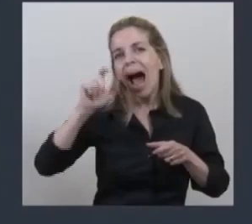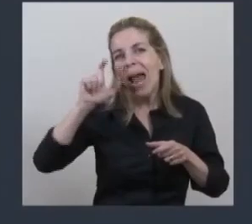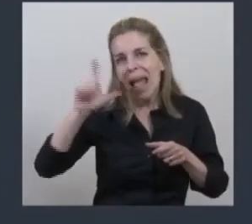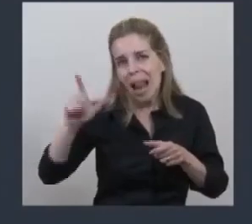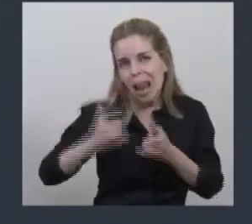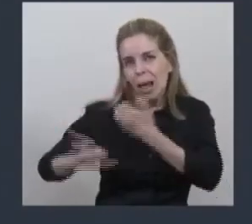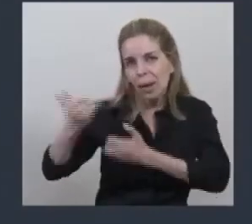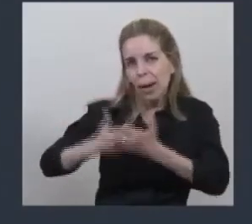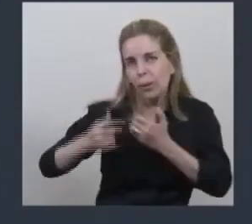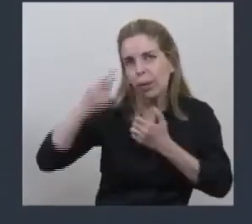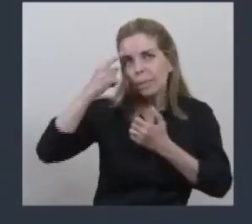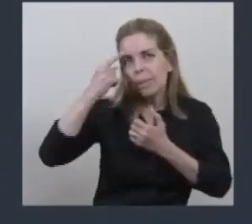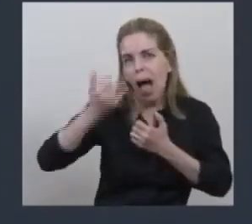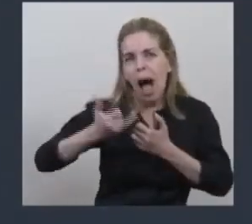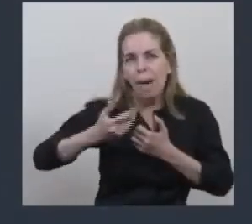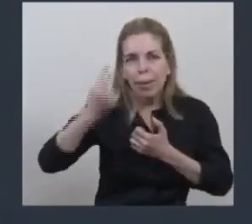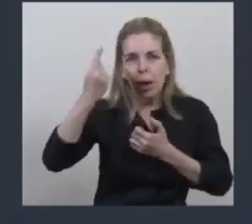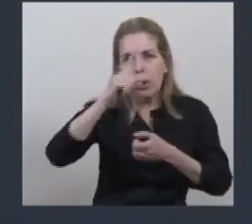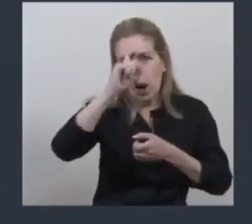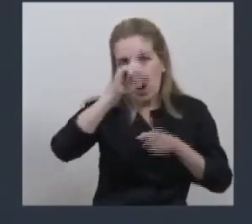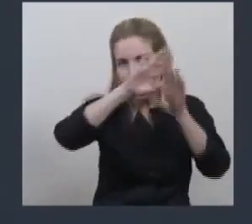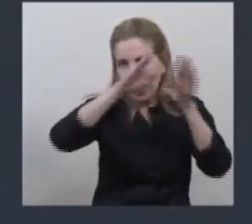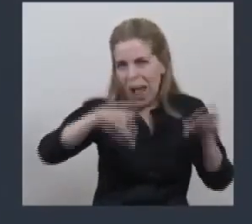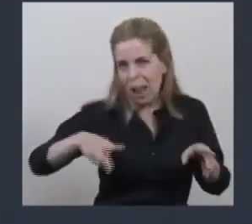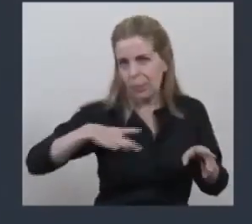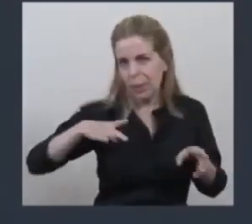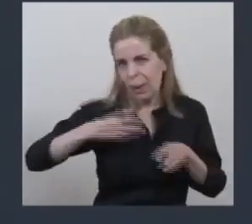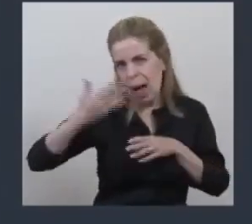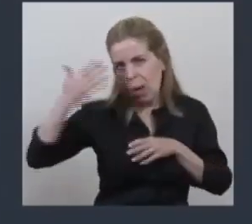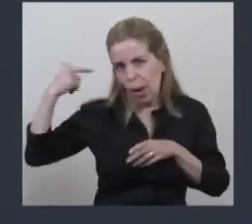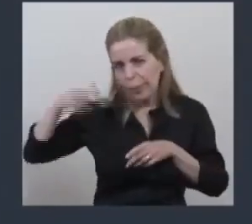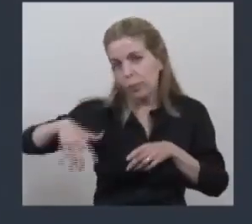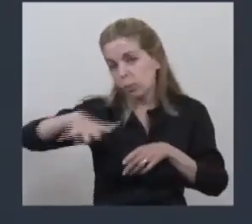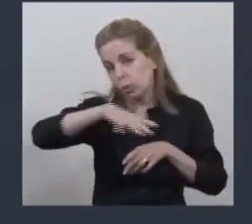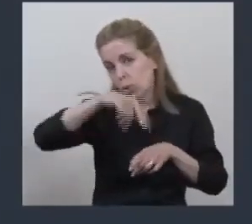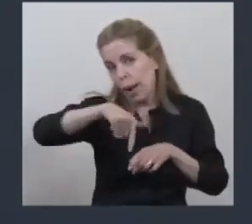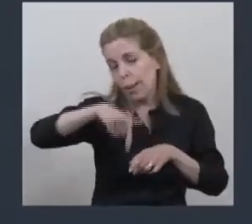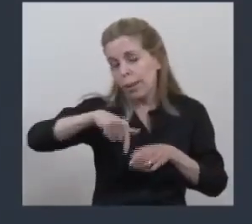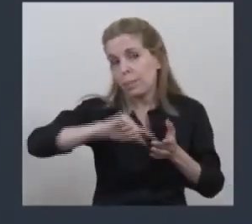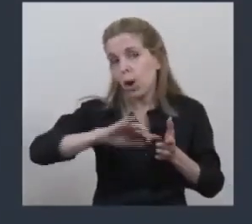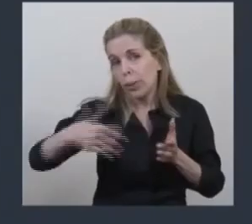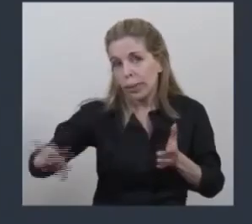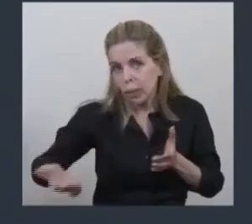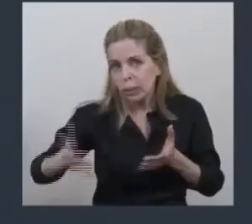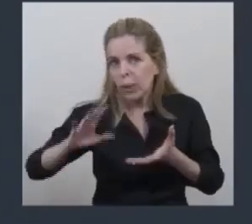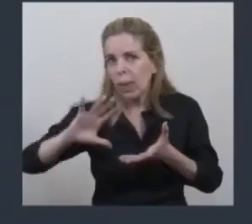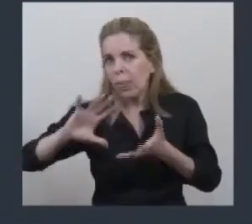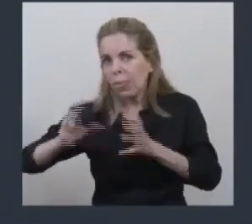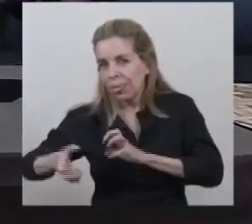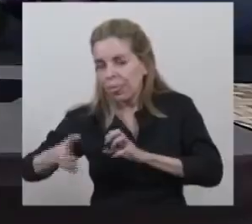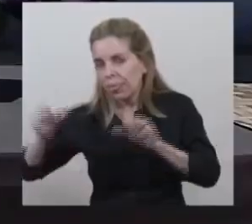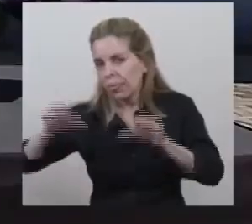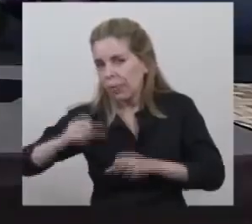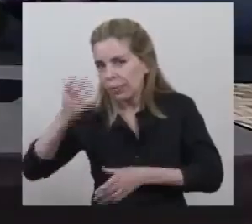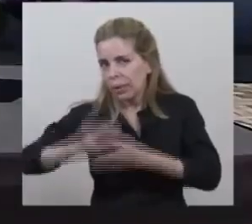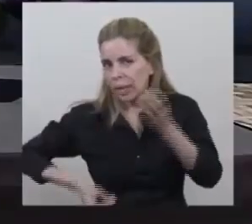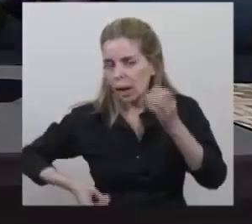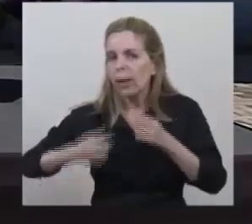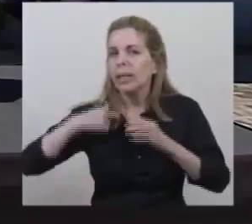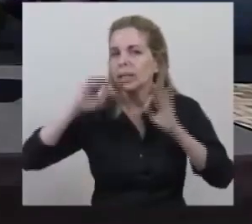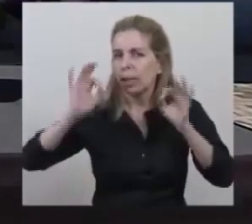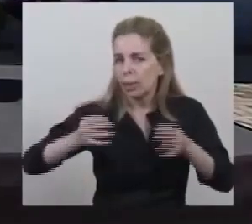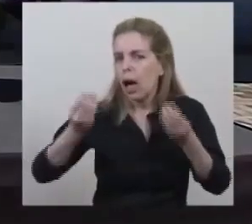había una de las tantas clínicas privadas de la provincia de Buenos Aires que no estaba andando bien. Hay